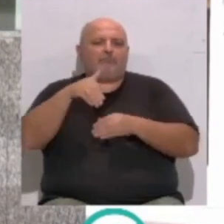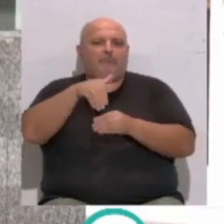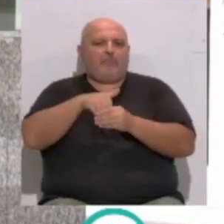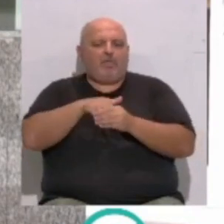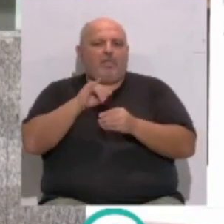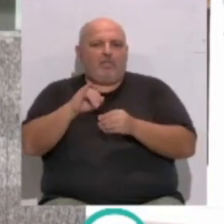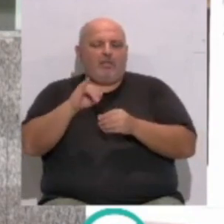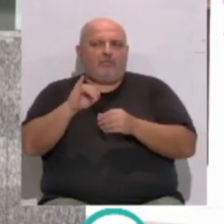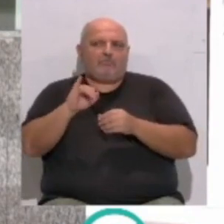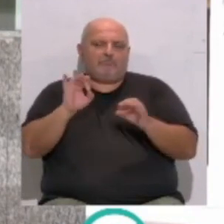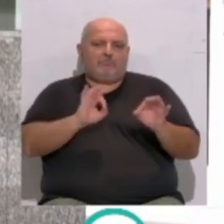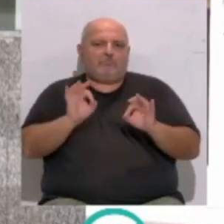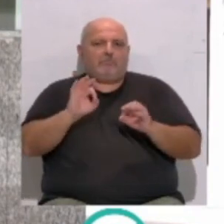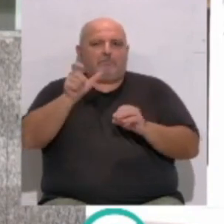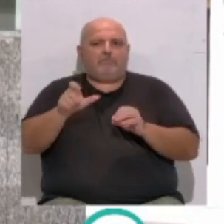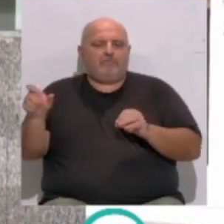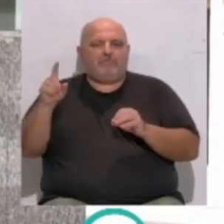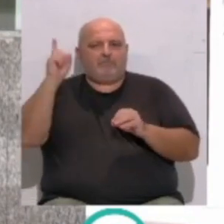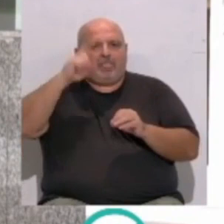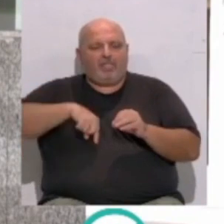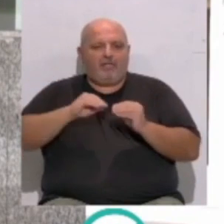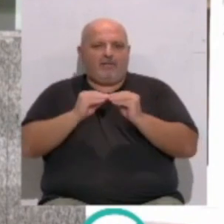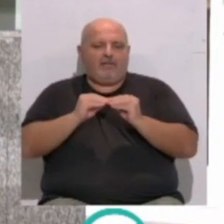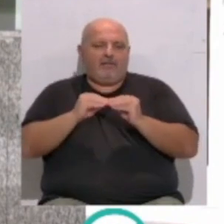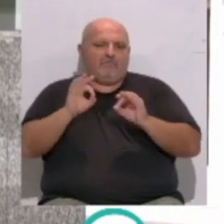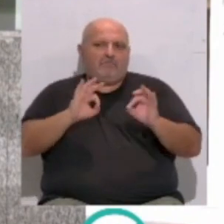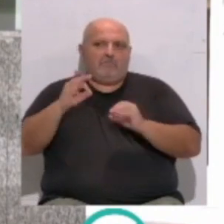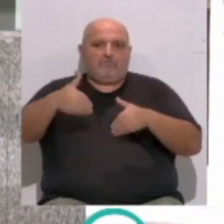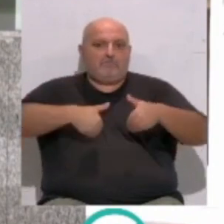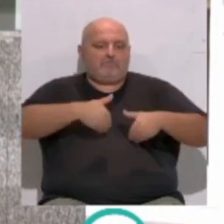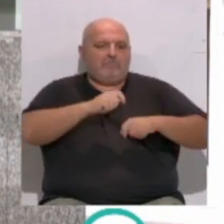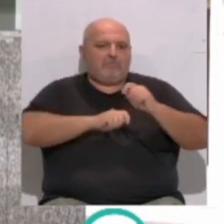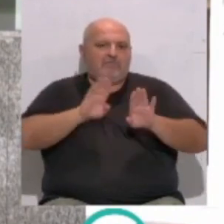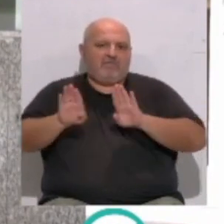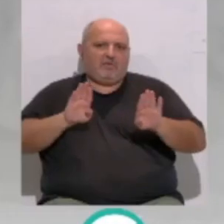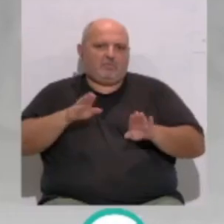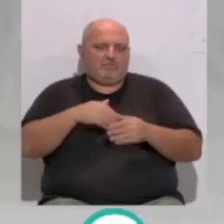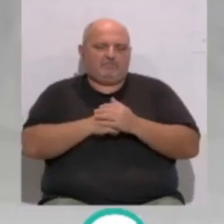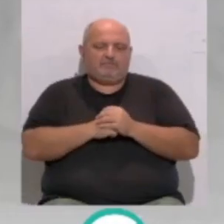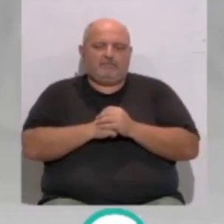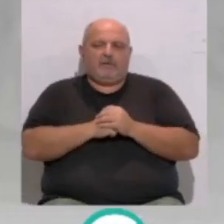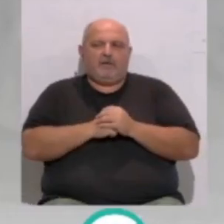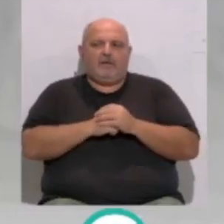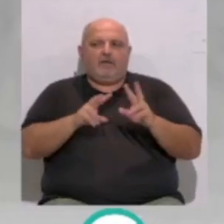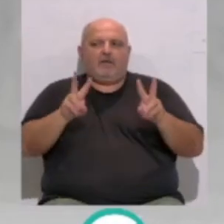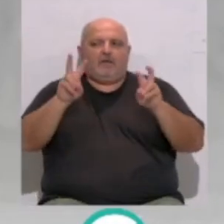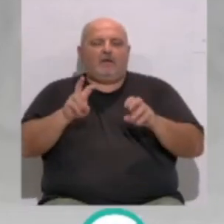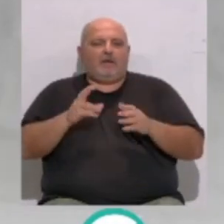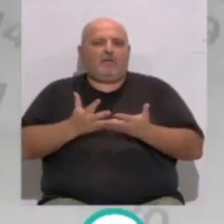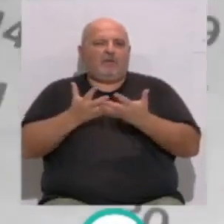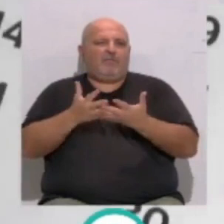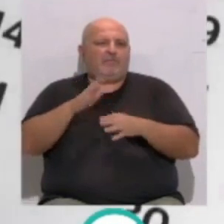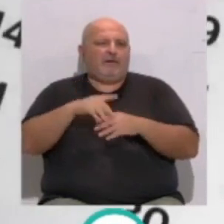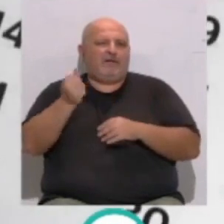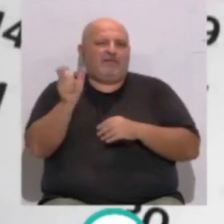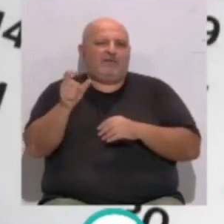y que se cuenta ya con el personal para comenzar en la fecha que fijen las propias asociaciones vecinales. Respecto a las ayudas aprobadas